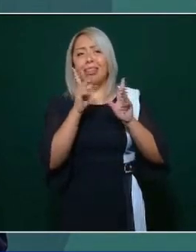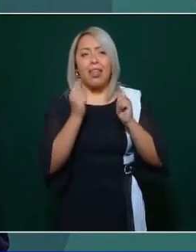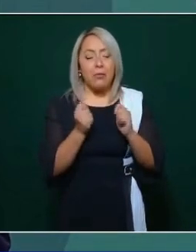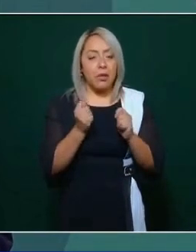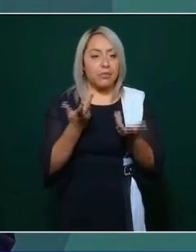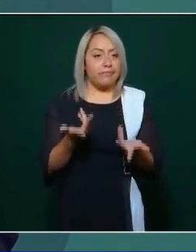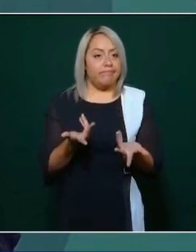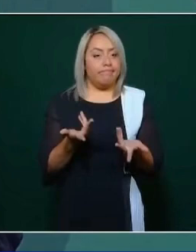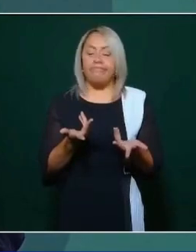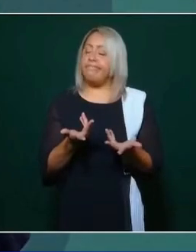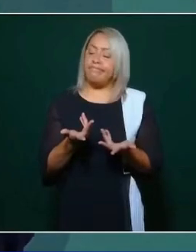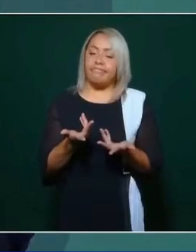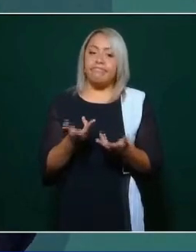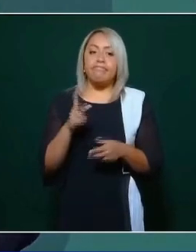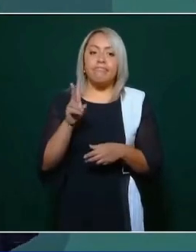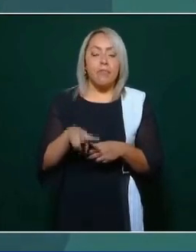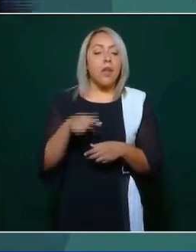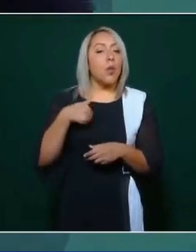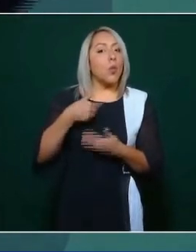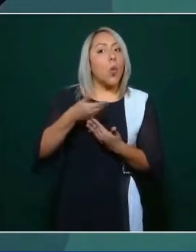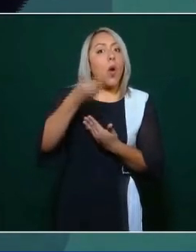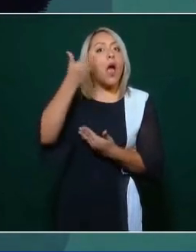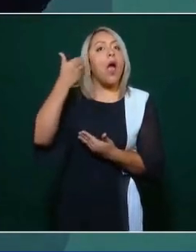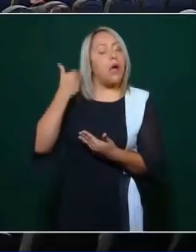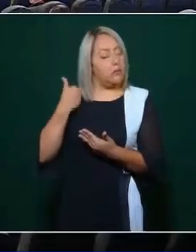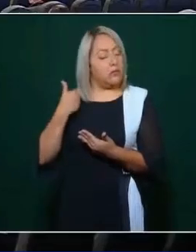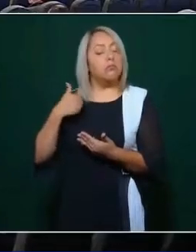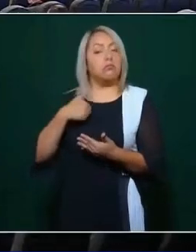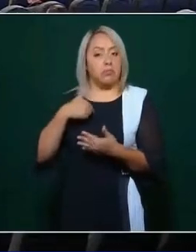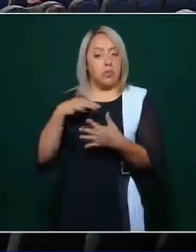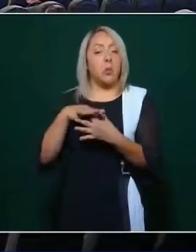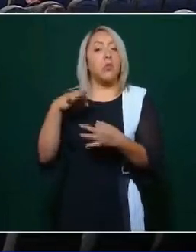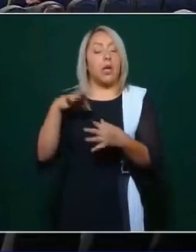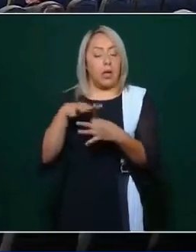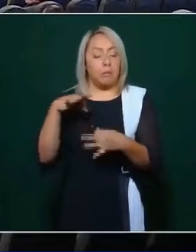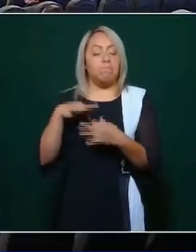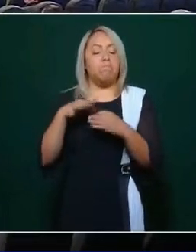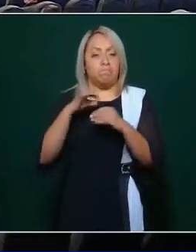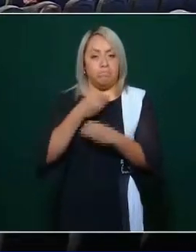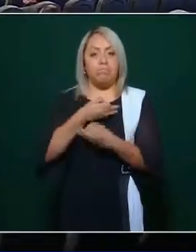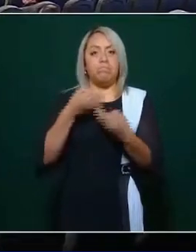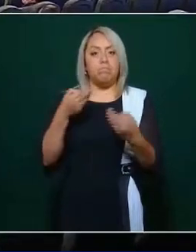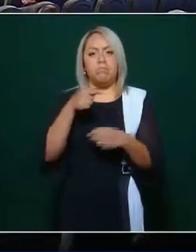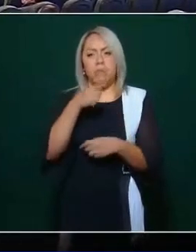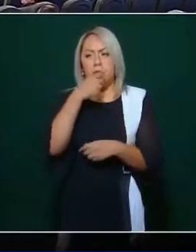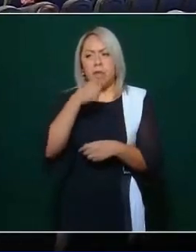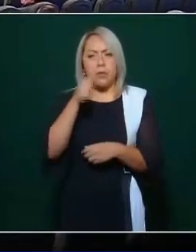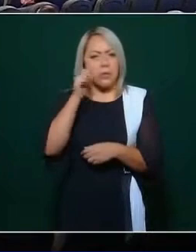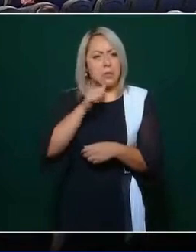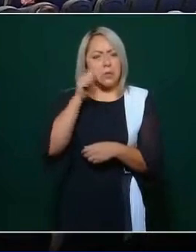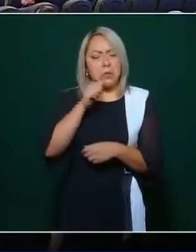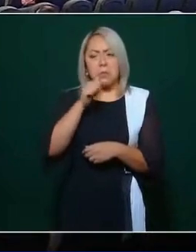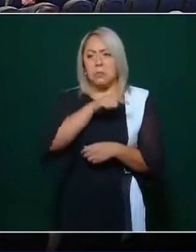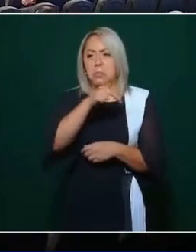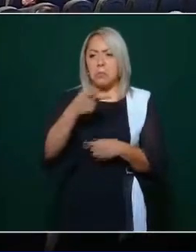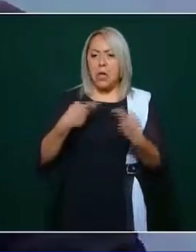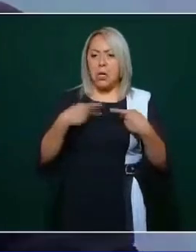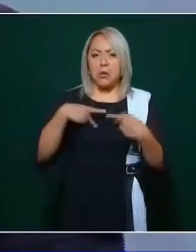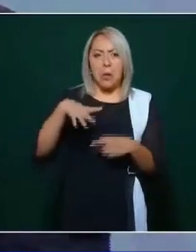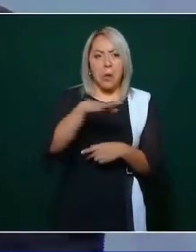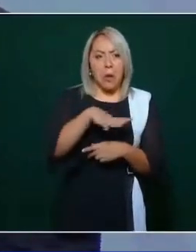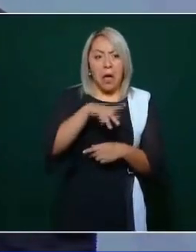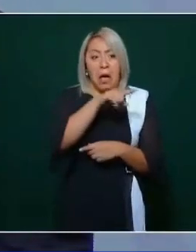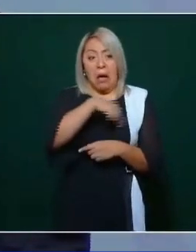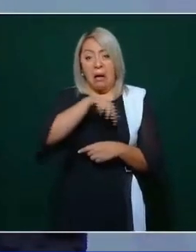Yo antes decía de que el pueblo no es tonto, tonto